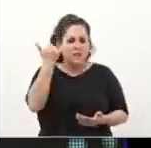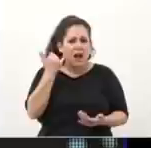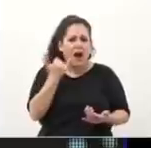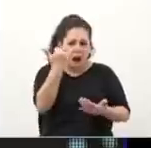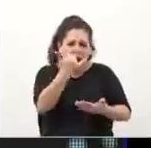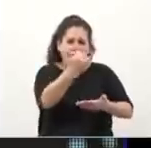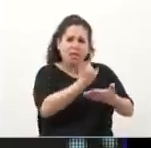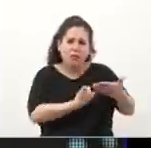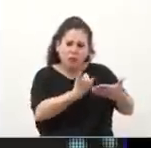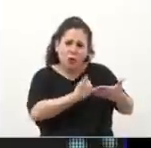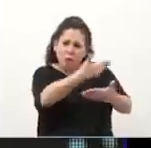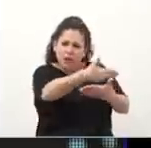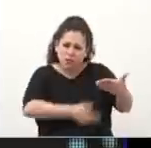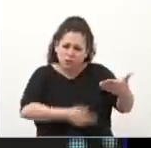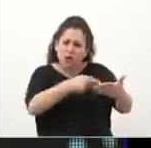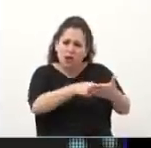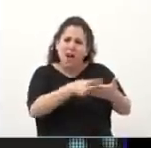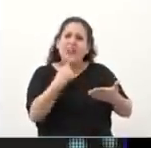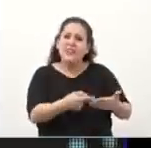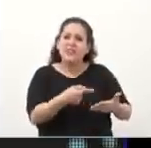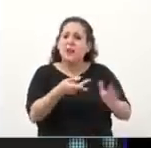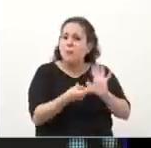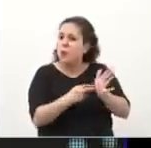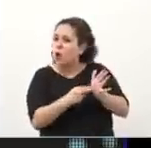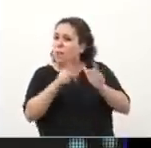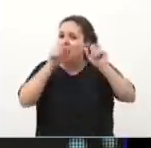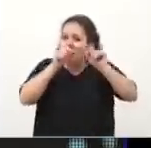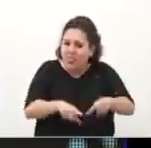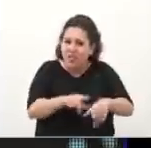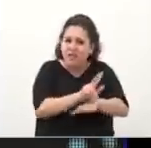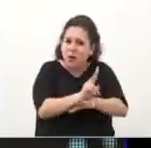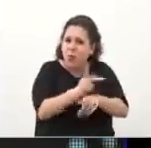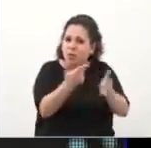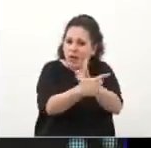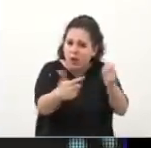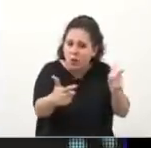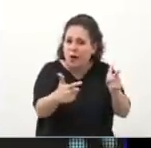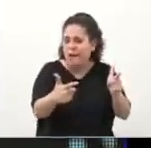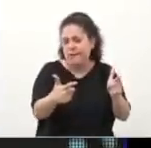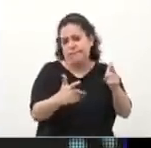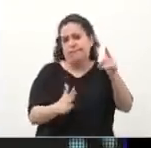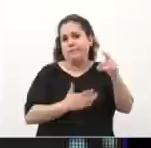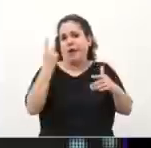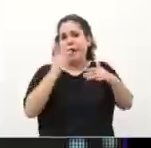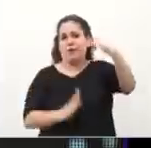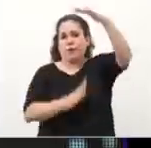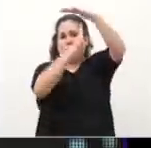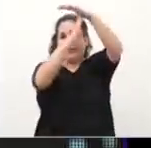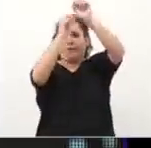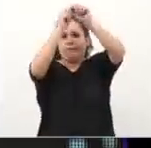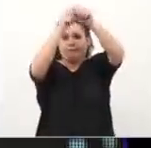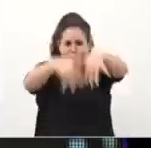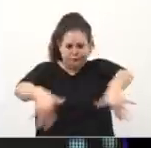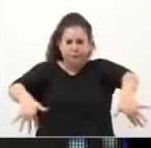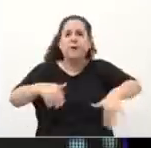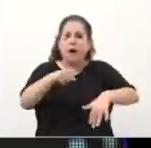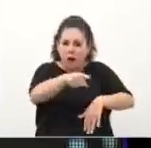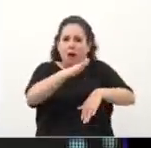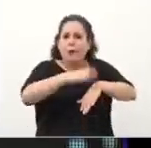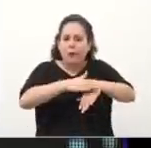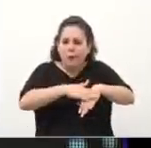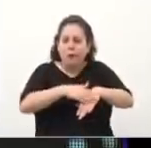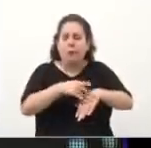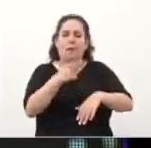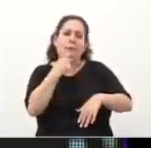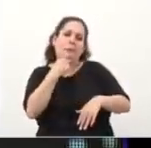de que el gran problema de inseguridad que existe en el país viene de arriba para abajo. Es el Estado el que cobija el delito organizado,